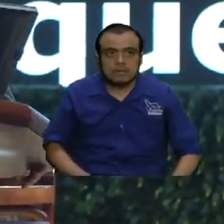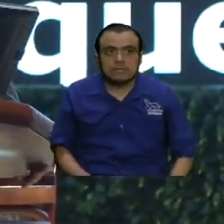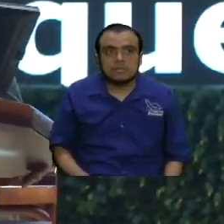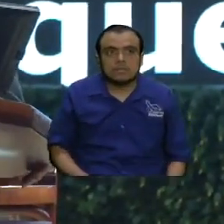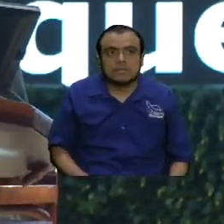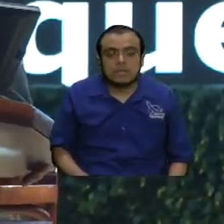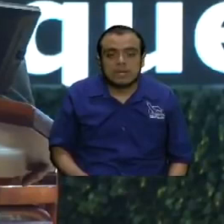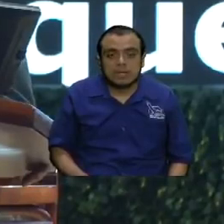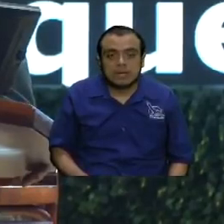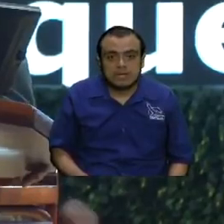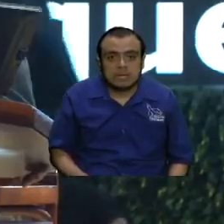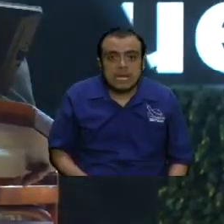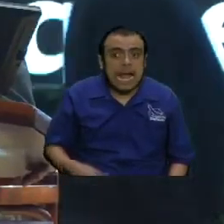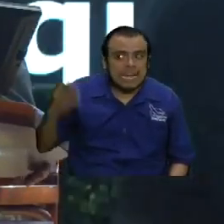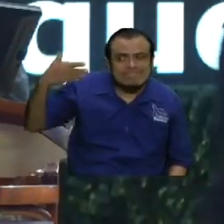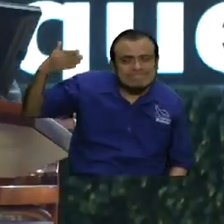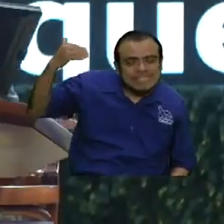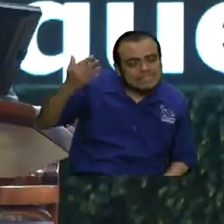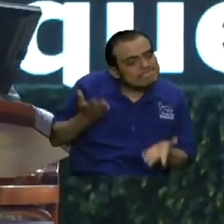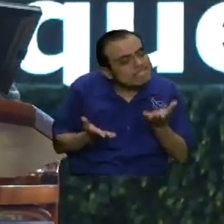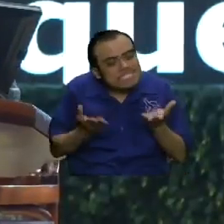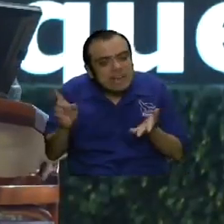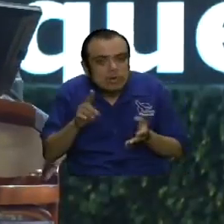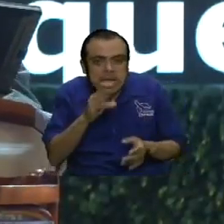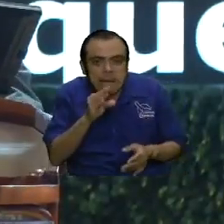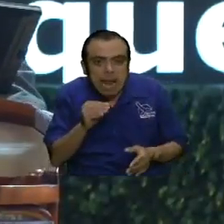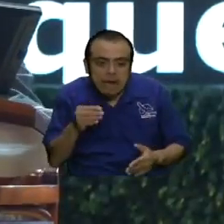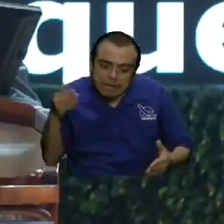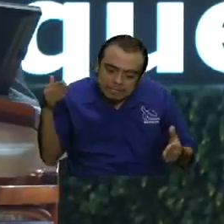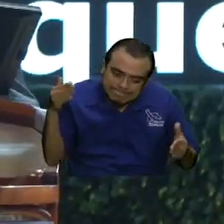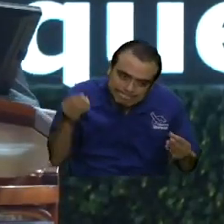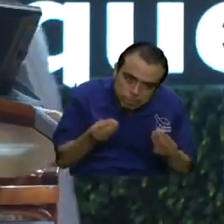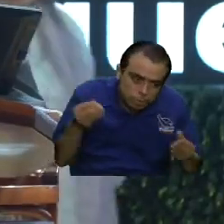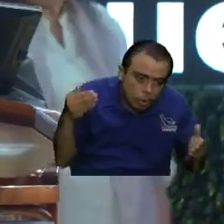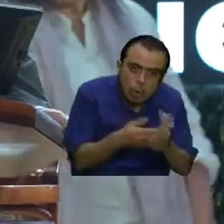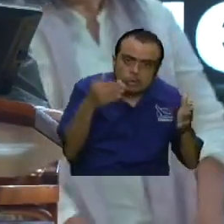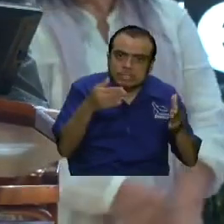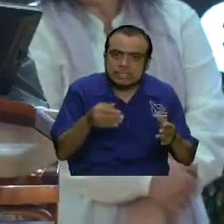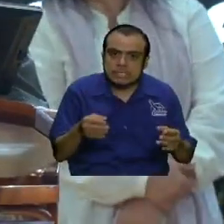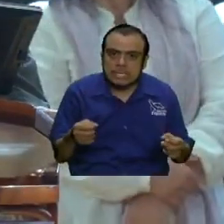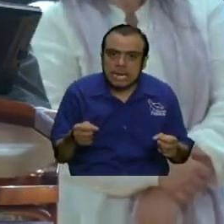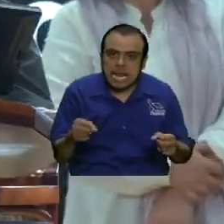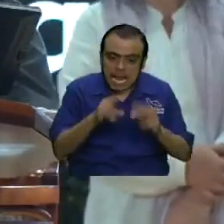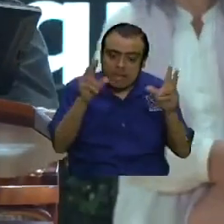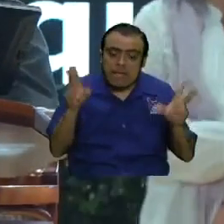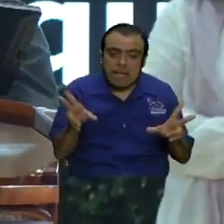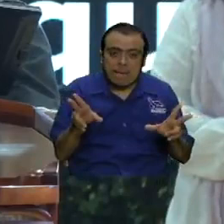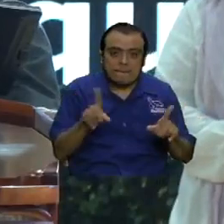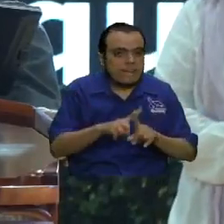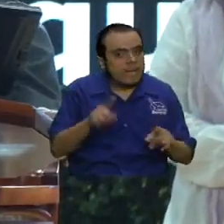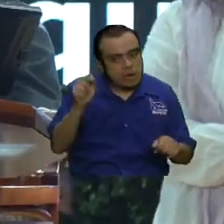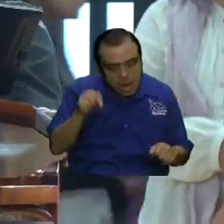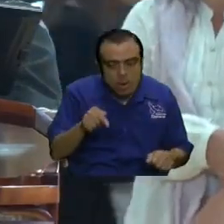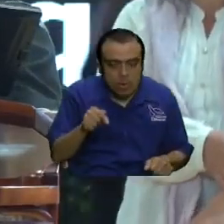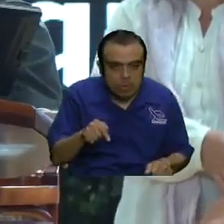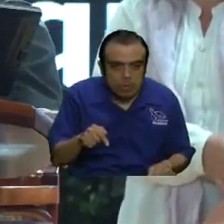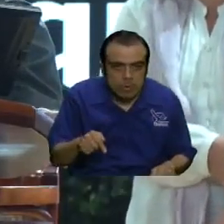contundentemente en contra de esta fiesta porque no se había generalizado como está ahora